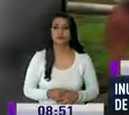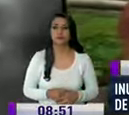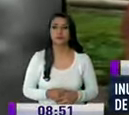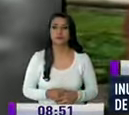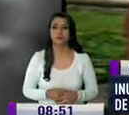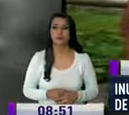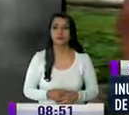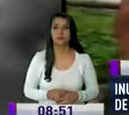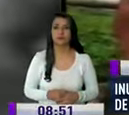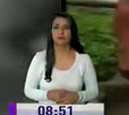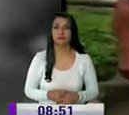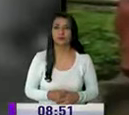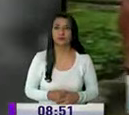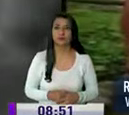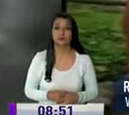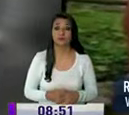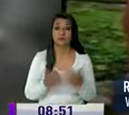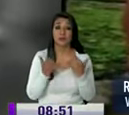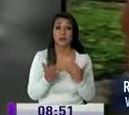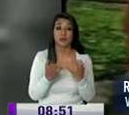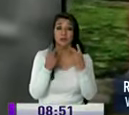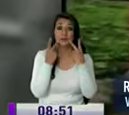viendo físicamente